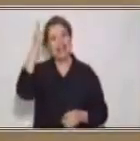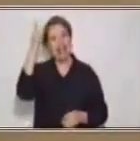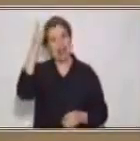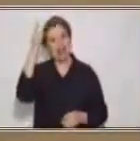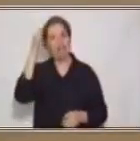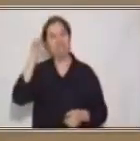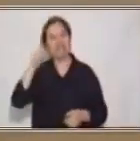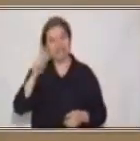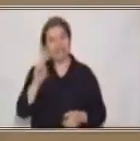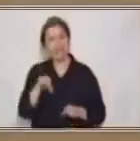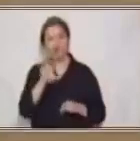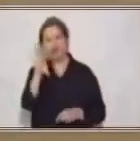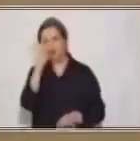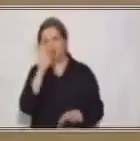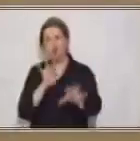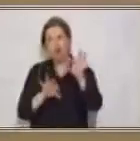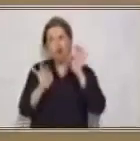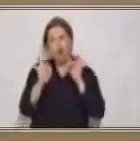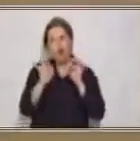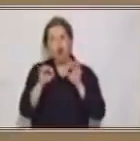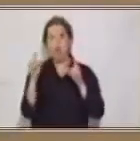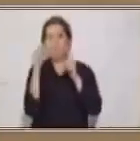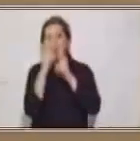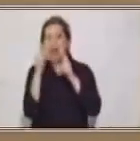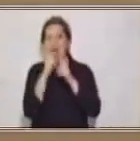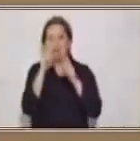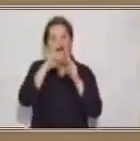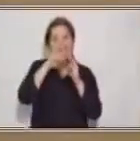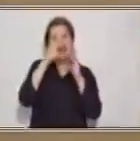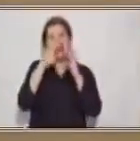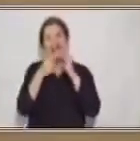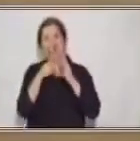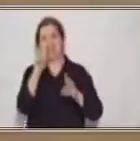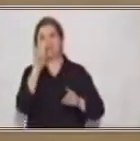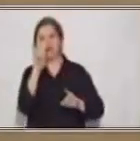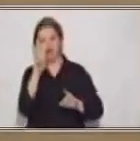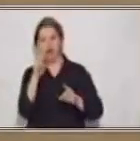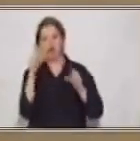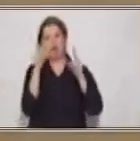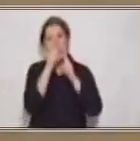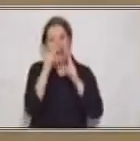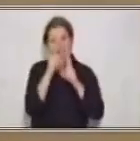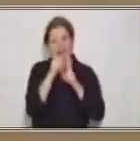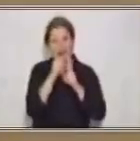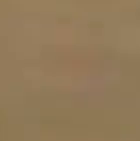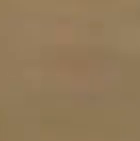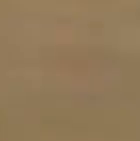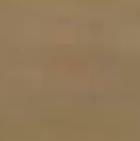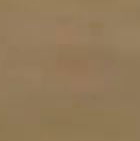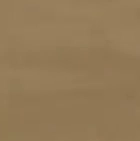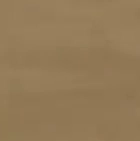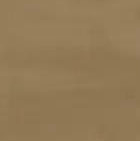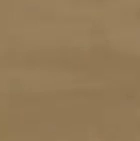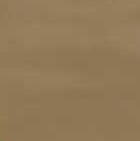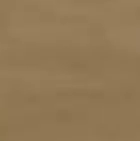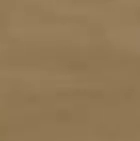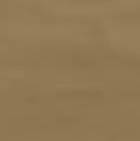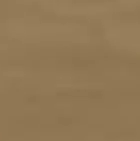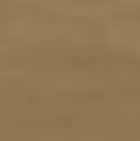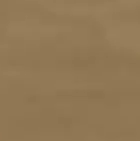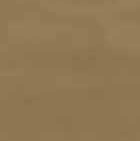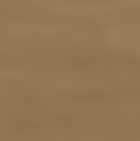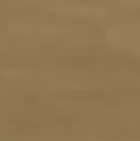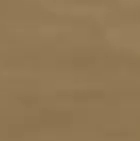que voy a escribir en medio de estas dos? Blanco, negro. Escoge, blanco, negro. Ustedes me dirían,